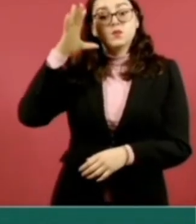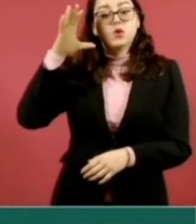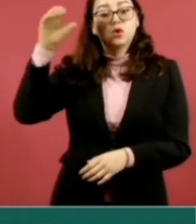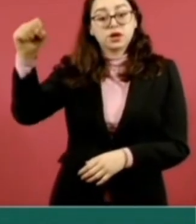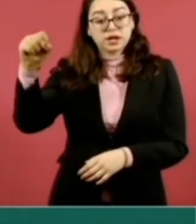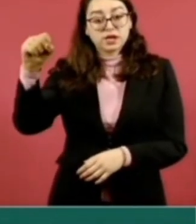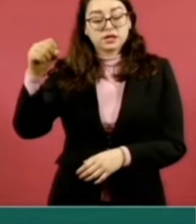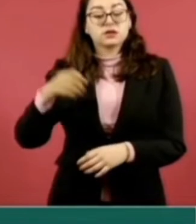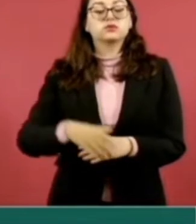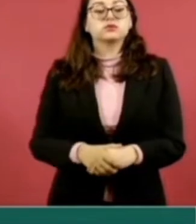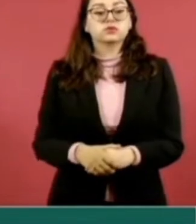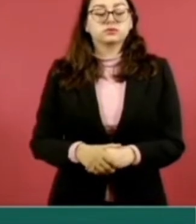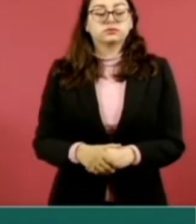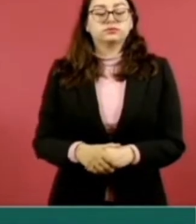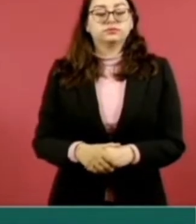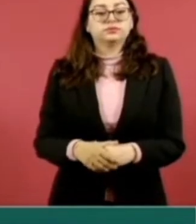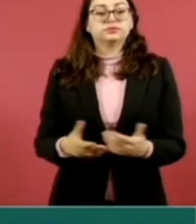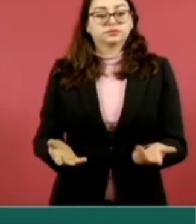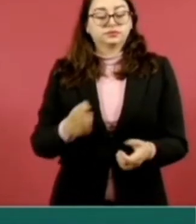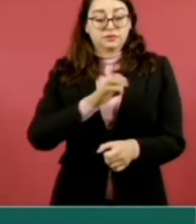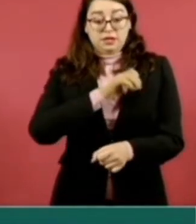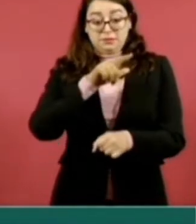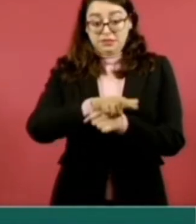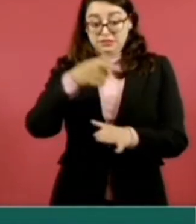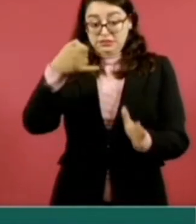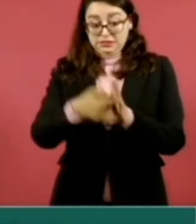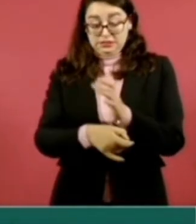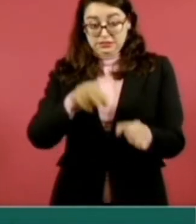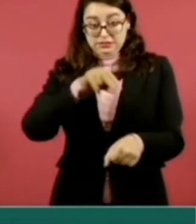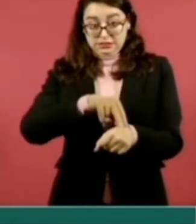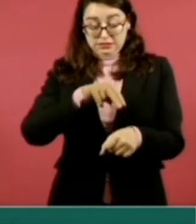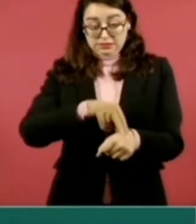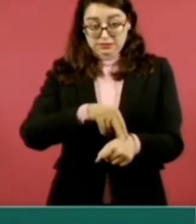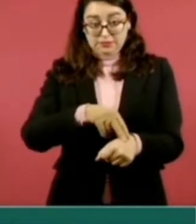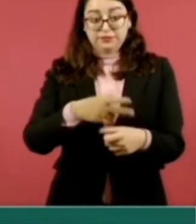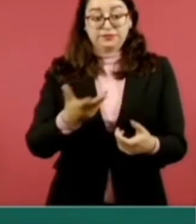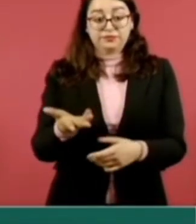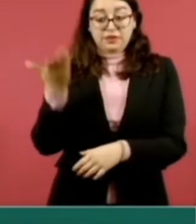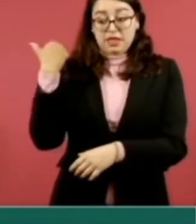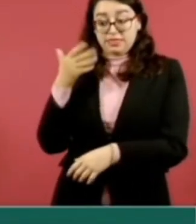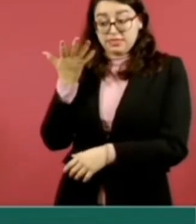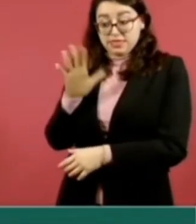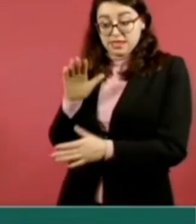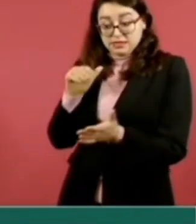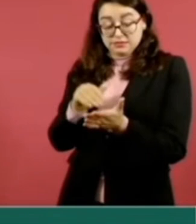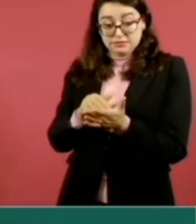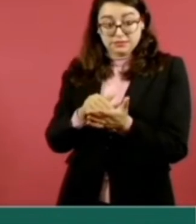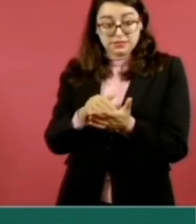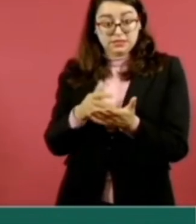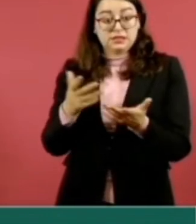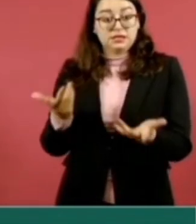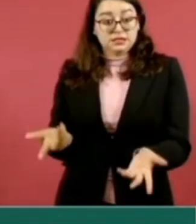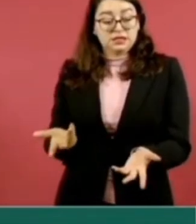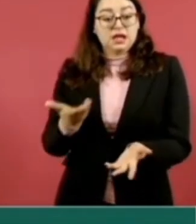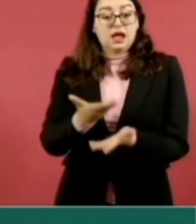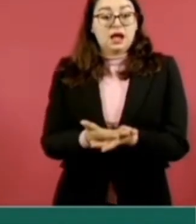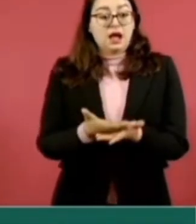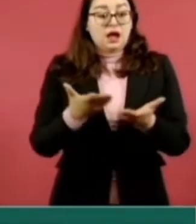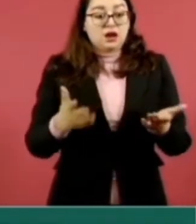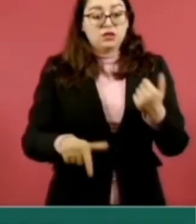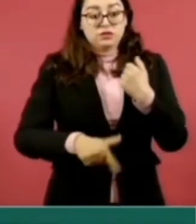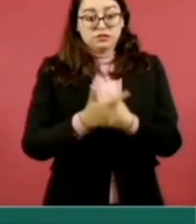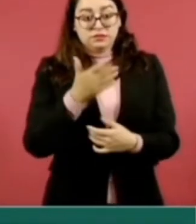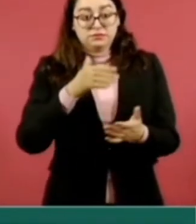productividad mensual de consultas de especialidad pasó de 10 mil 73 consultas en un mes a 2 mil 60, un incremento del